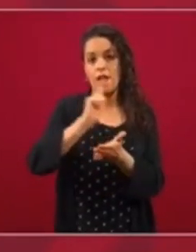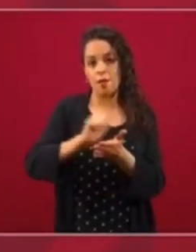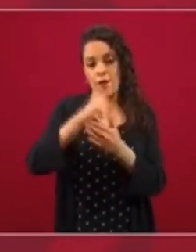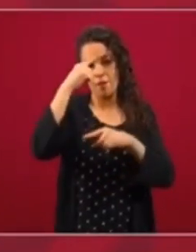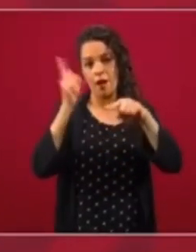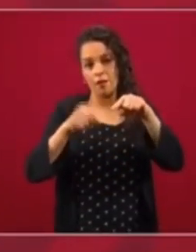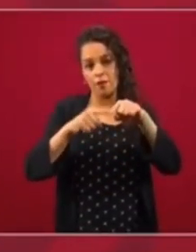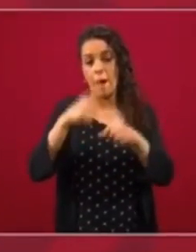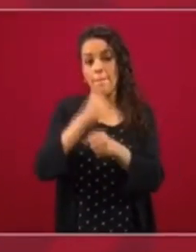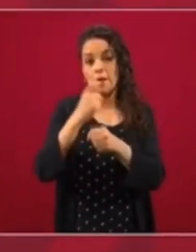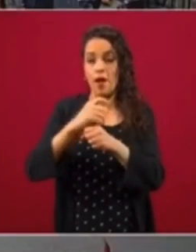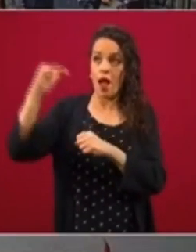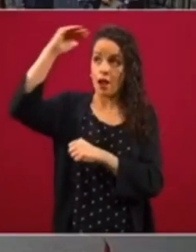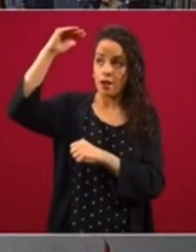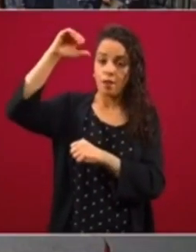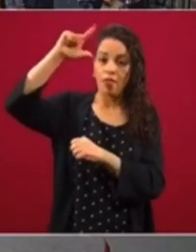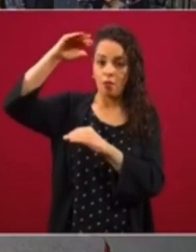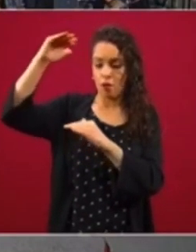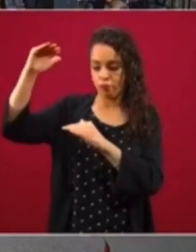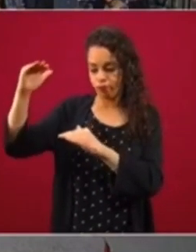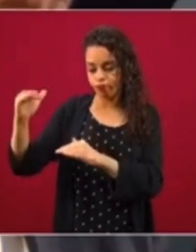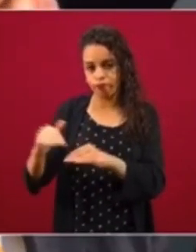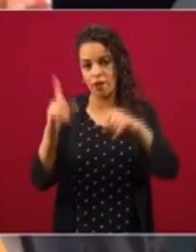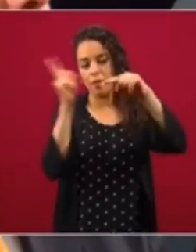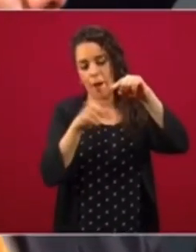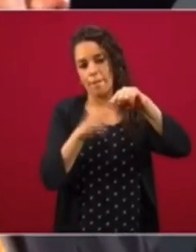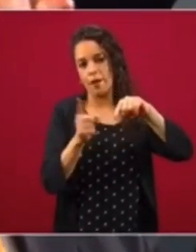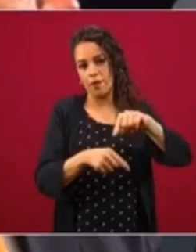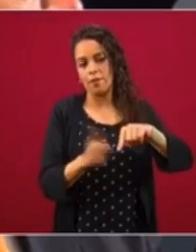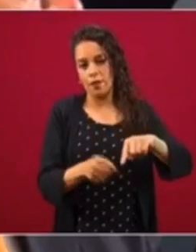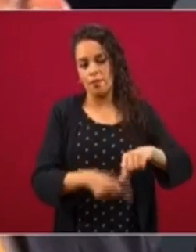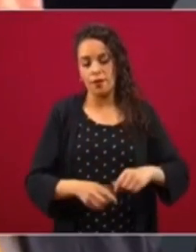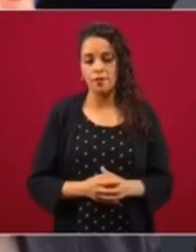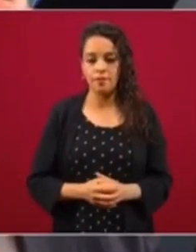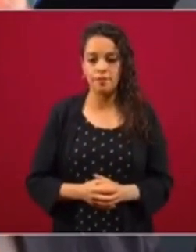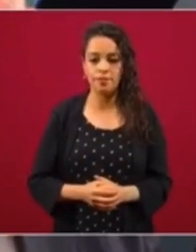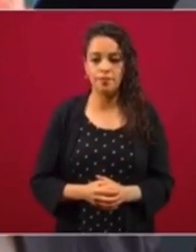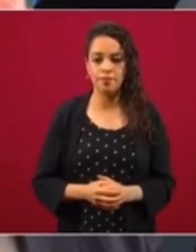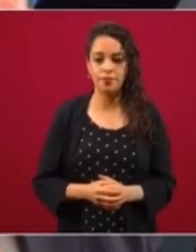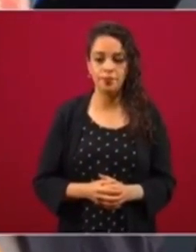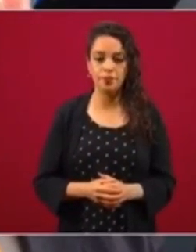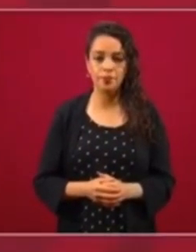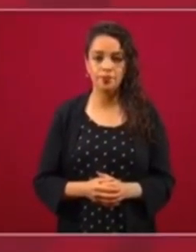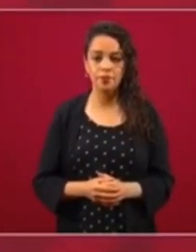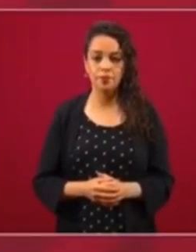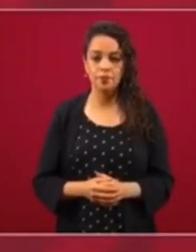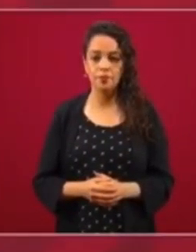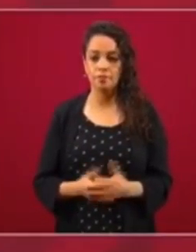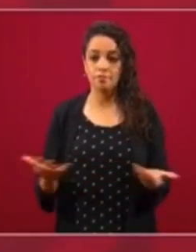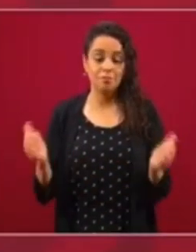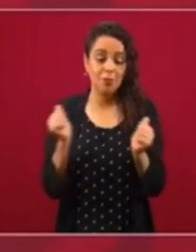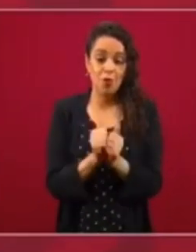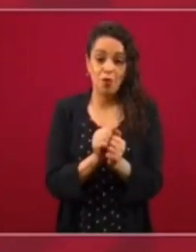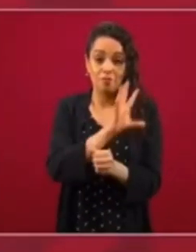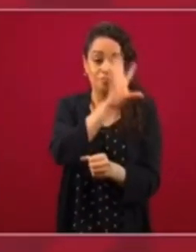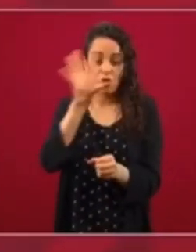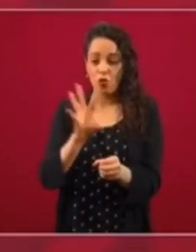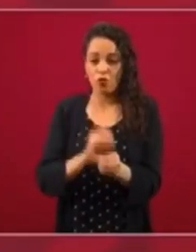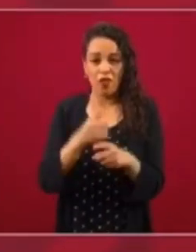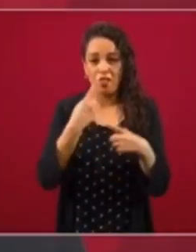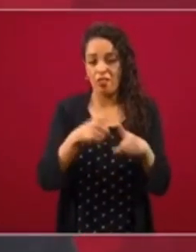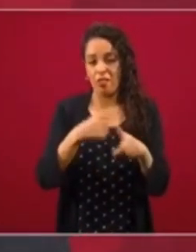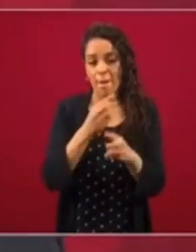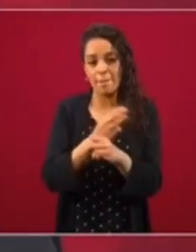Estamos poniendo bastante cloro y jabón y desinfectantes y todo,